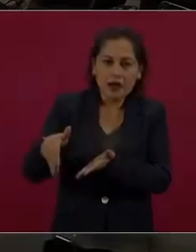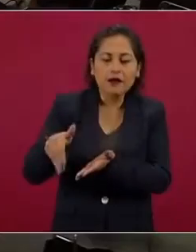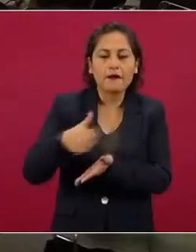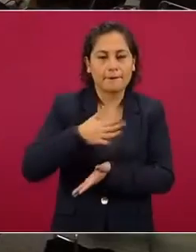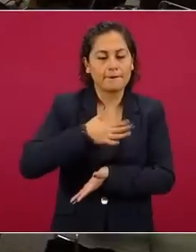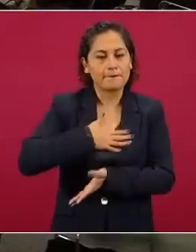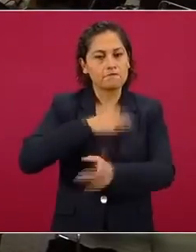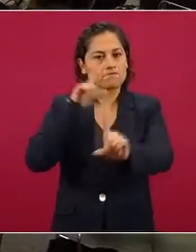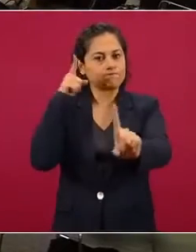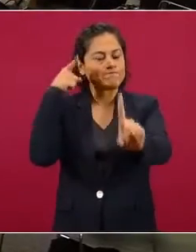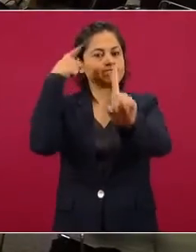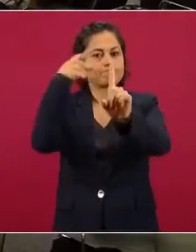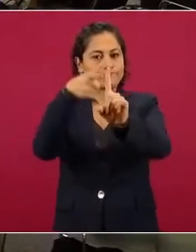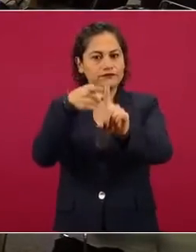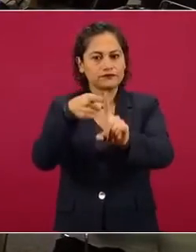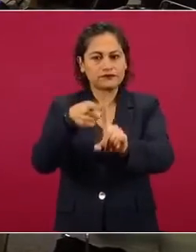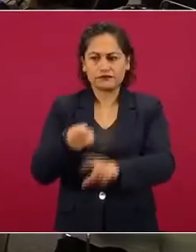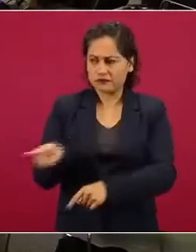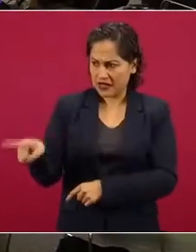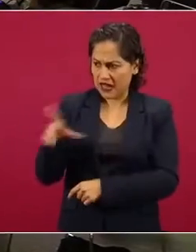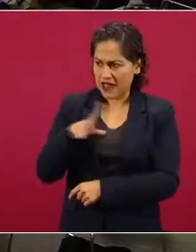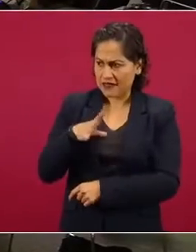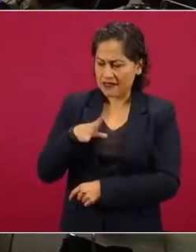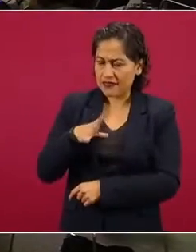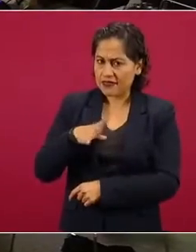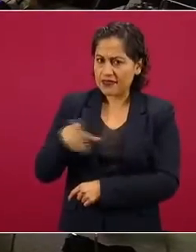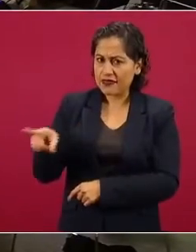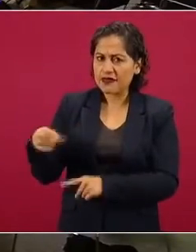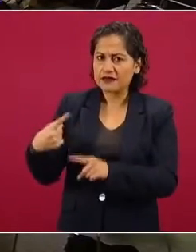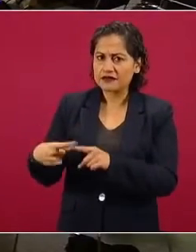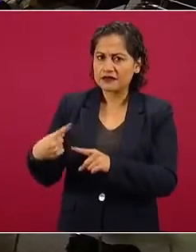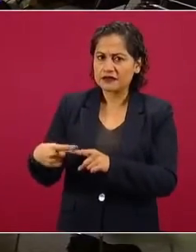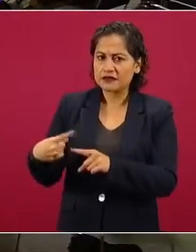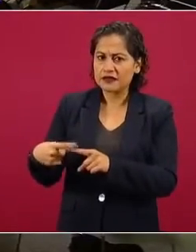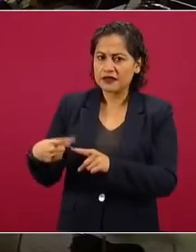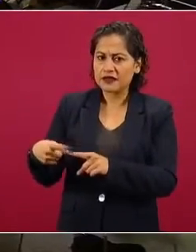¿No conseguiste el de quién es?